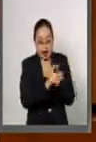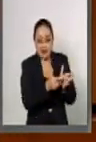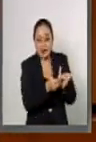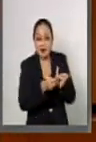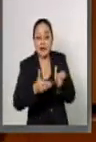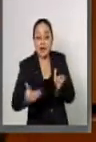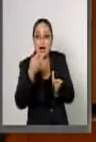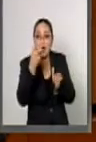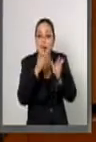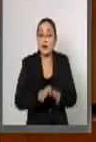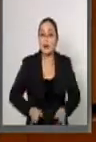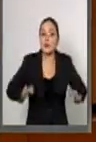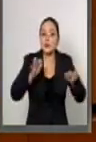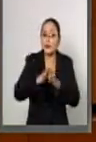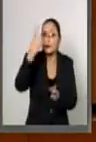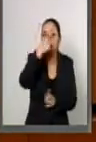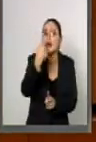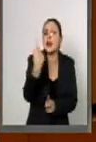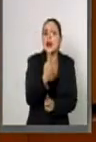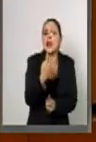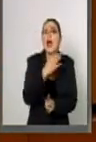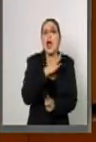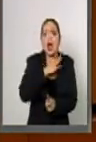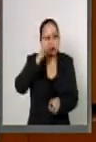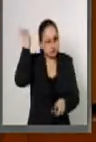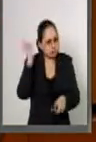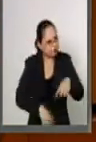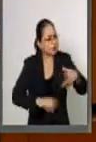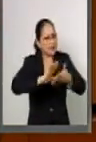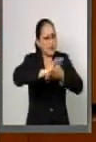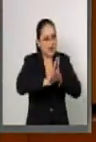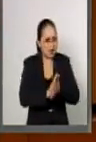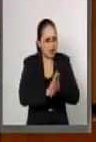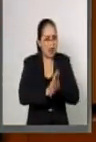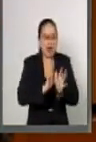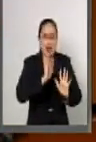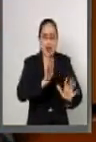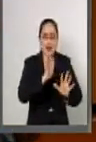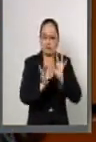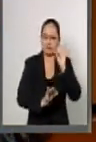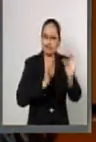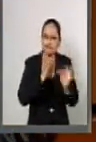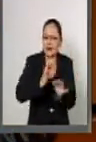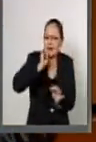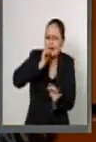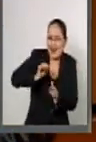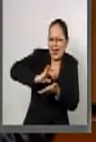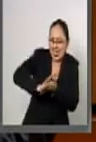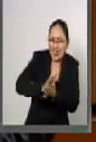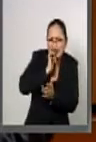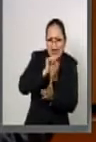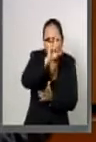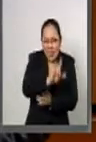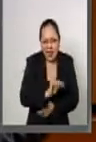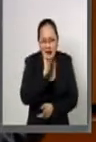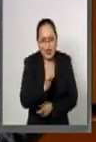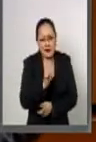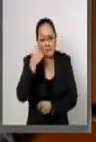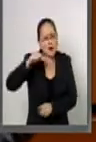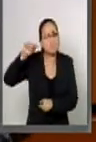un gran paso en la prevención de la discriminación y en el establecimiento de mecanismos para